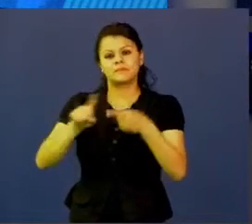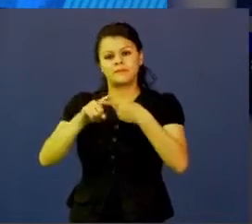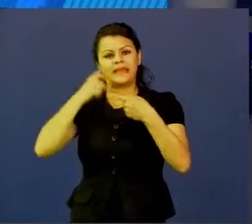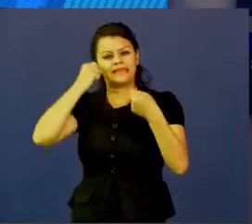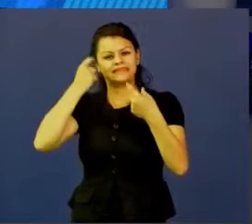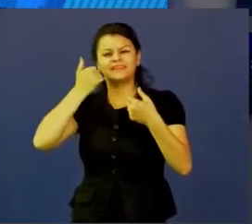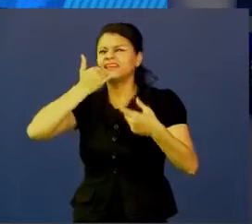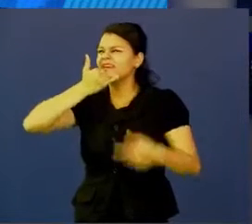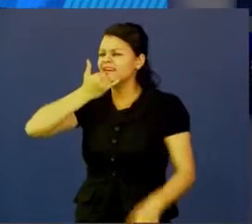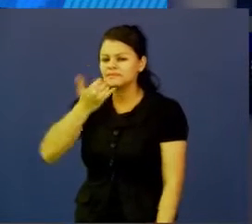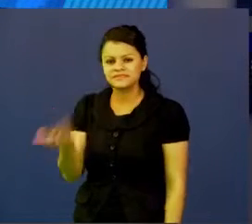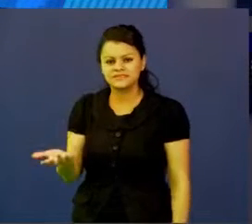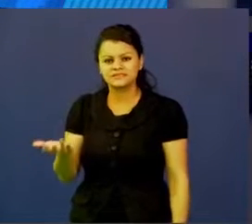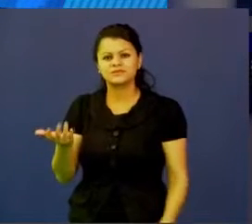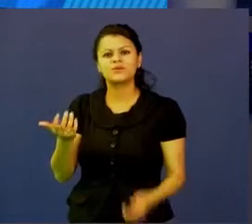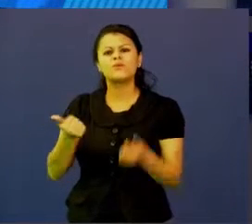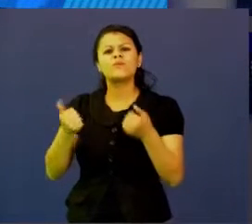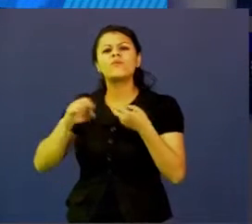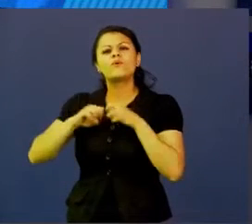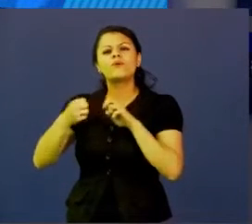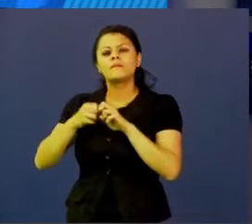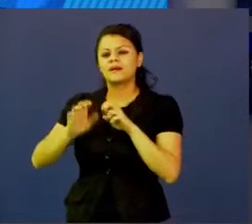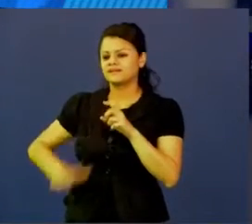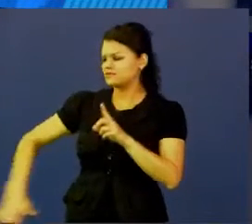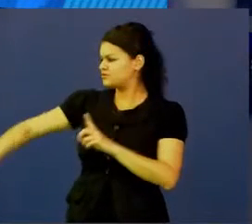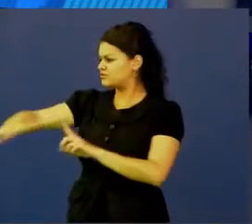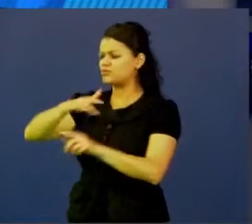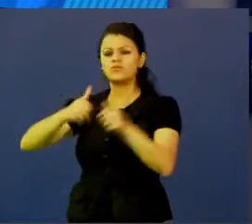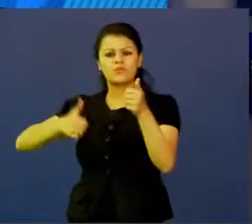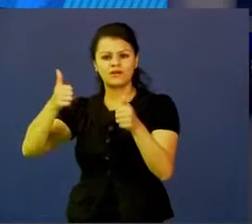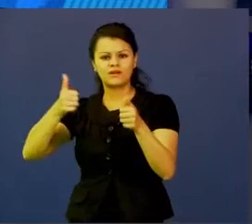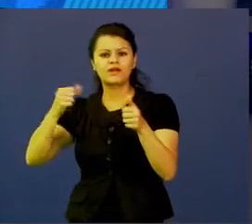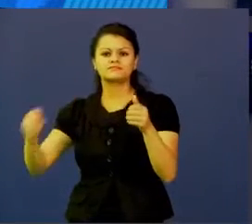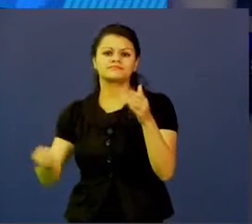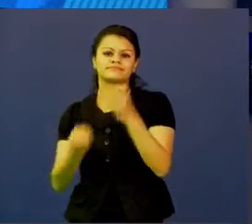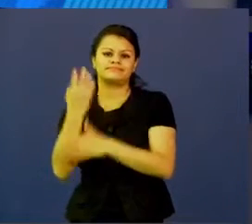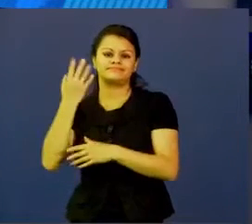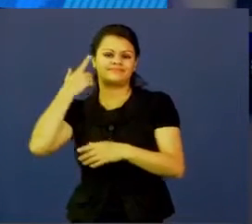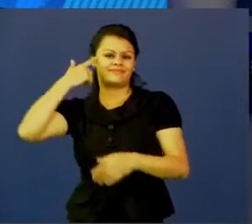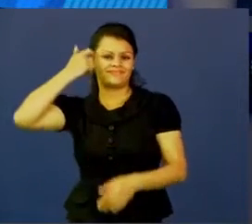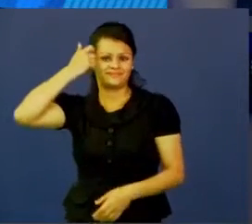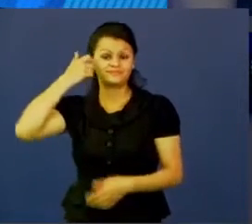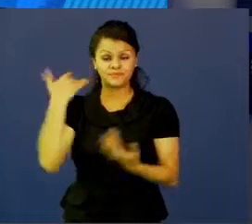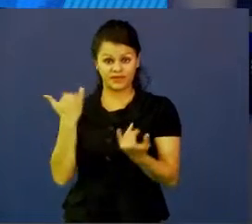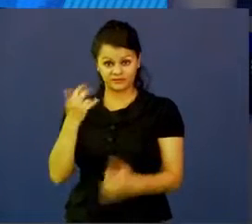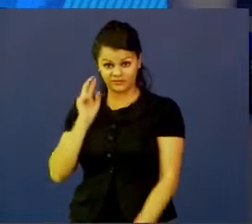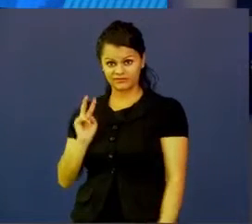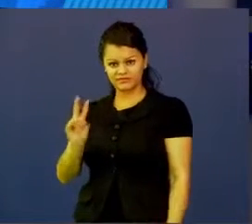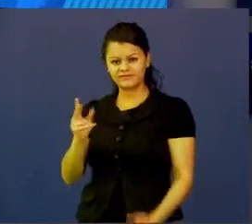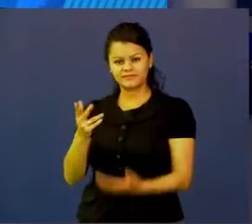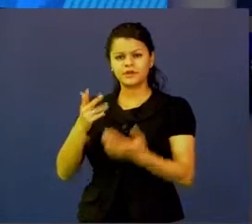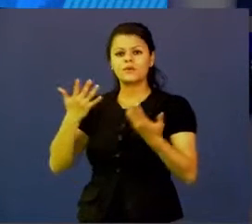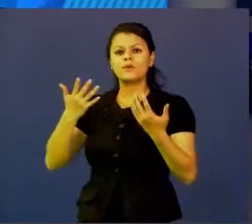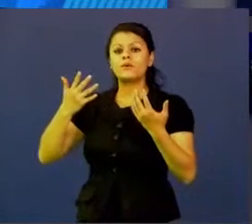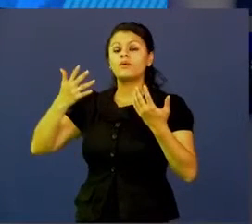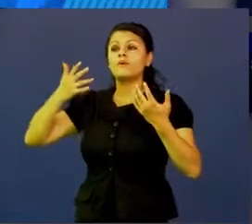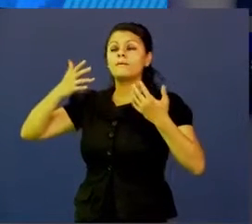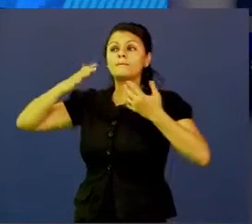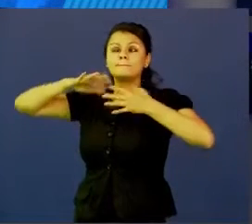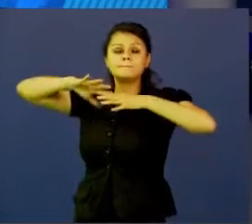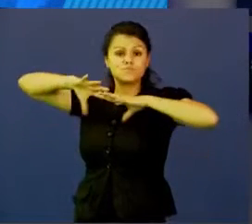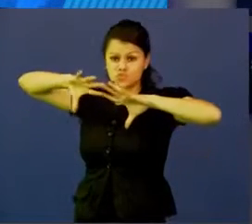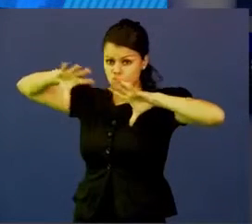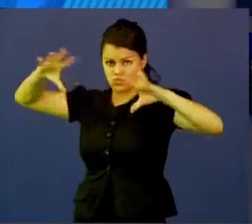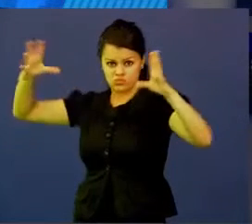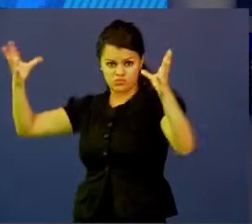está pasando y cuáles son los problemas en mi entorno y generó ese reto. Acá yo lo que miro es cómo el mundo, porque seguramente en el mundo